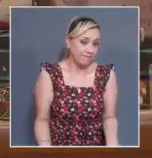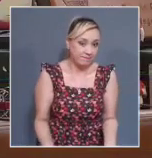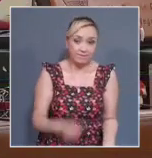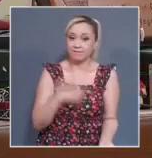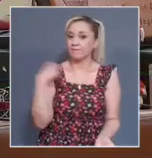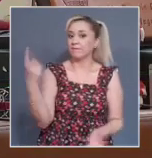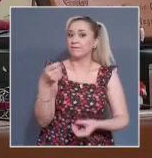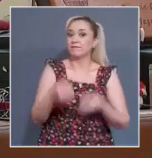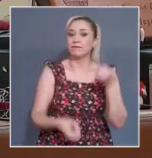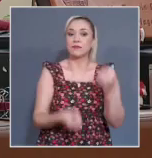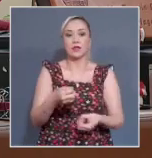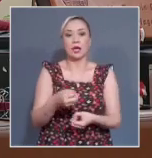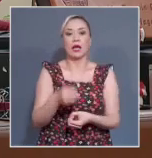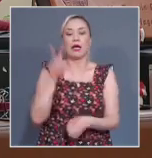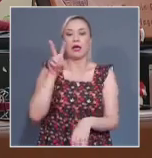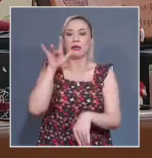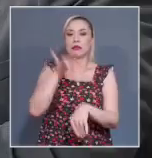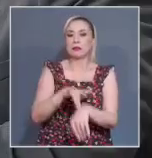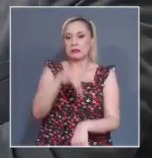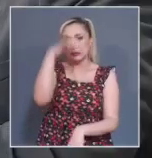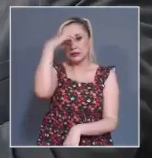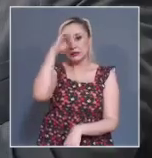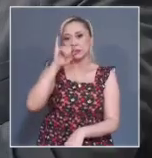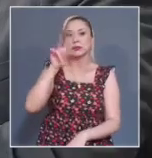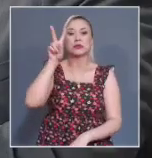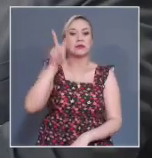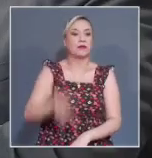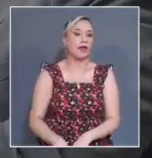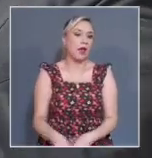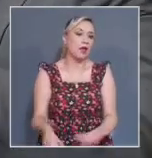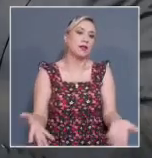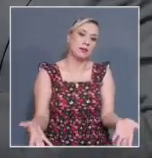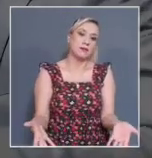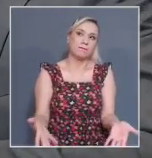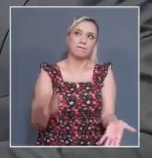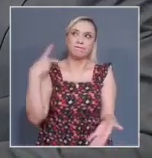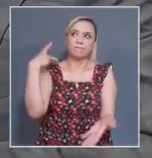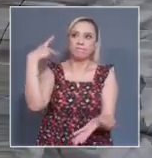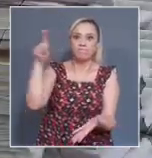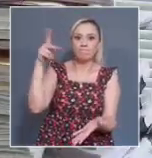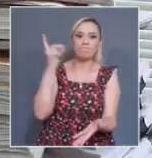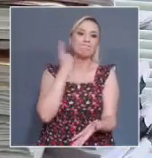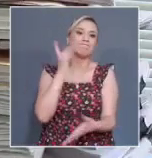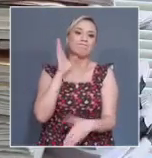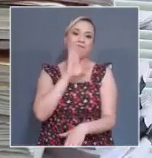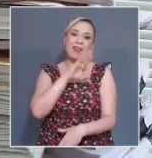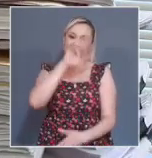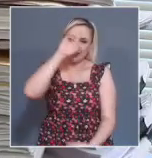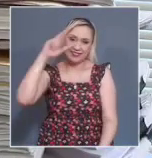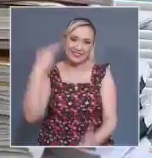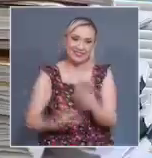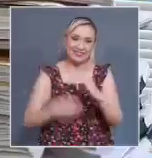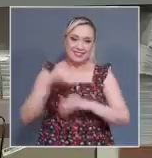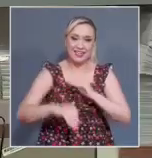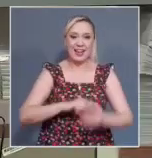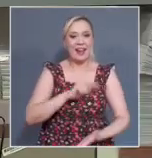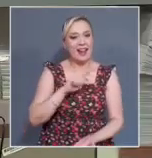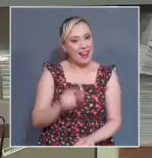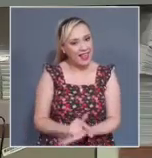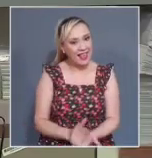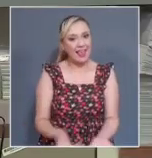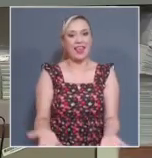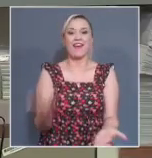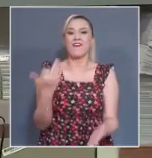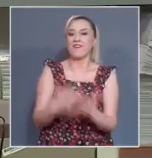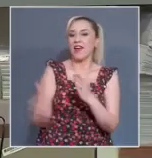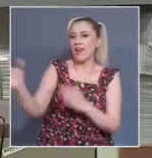experiencia judicializando actividad interparlamentaria, desde violaciones al proceso legislativo y todos los actos que suceden a propósito de